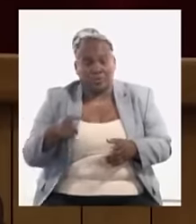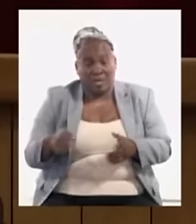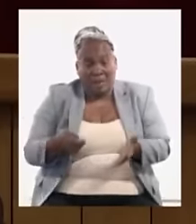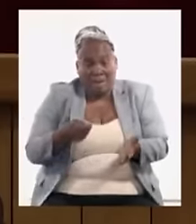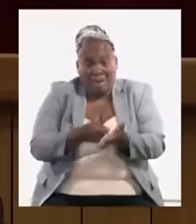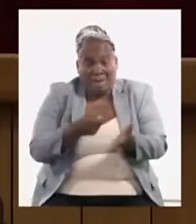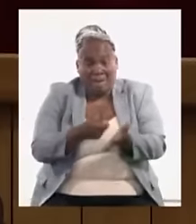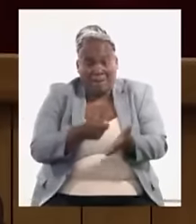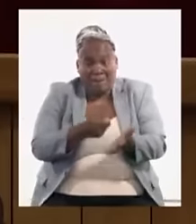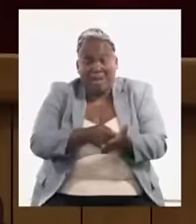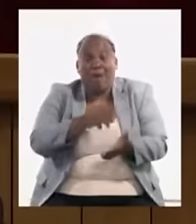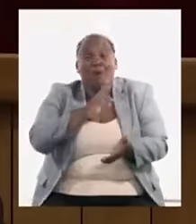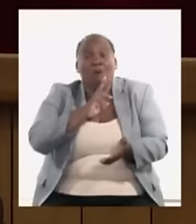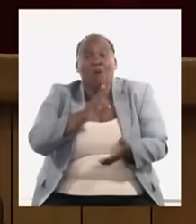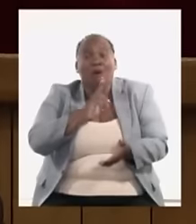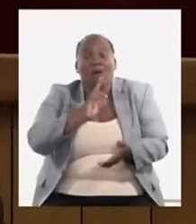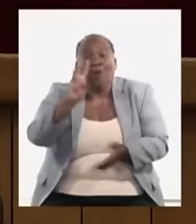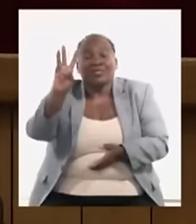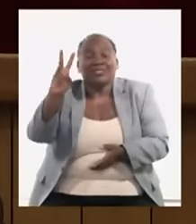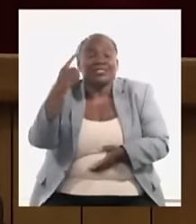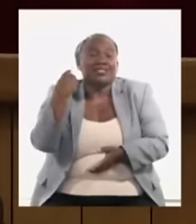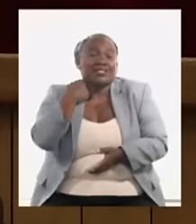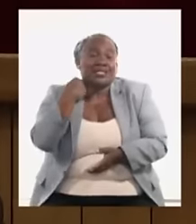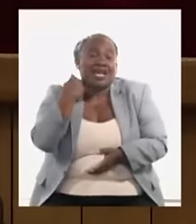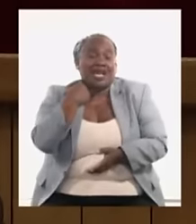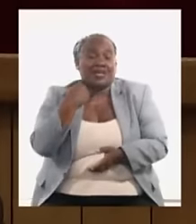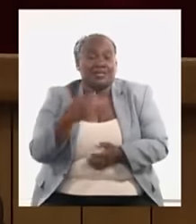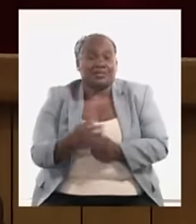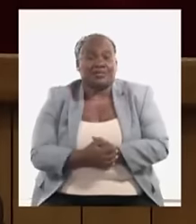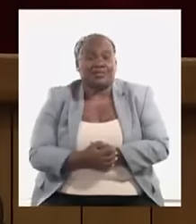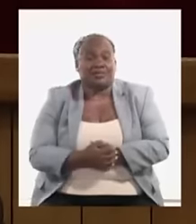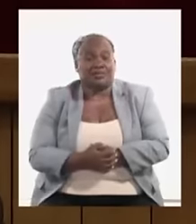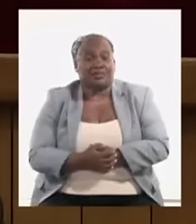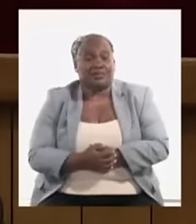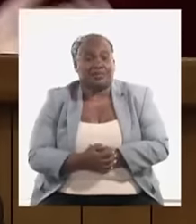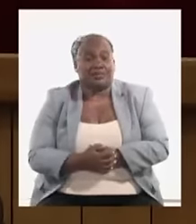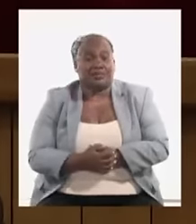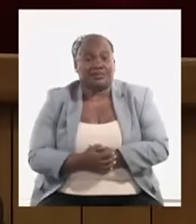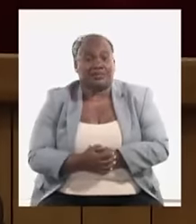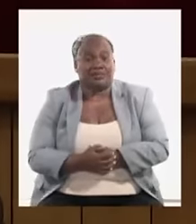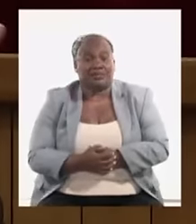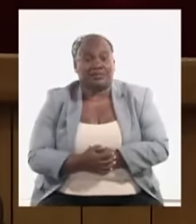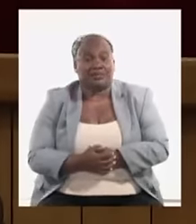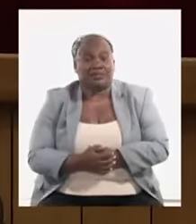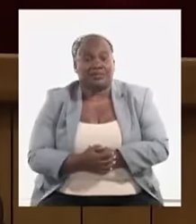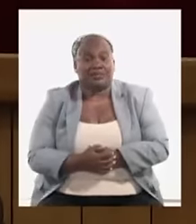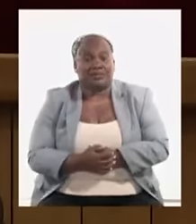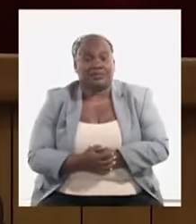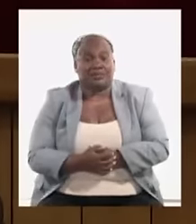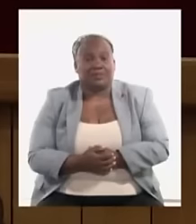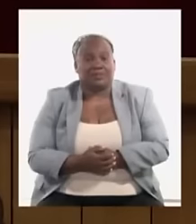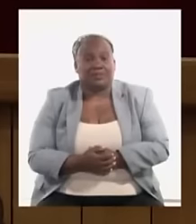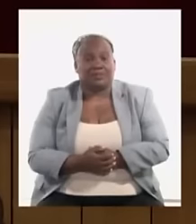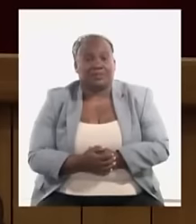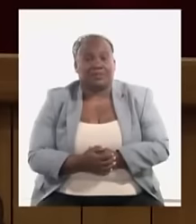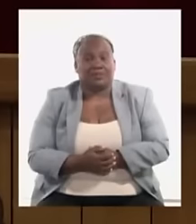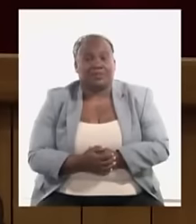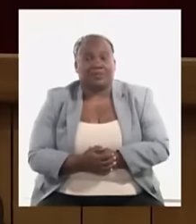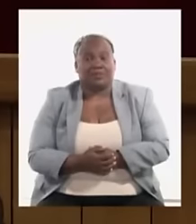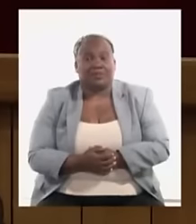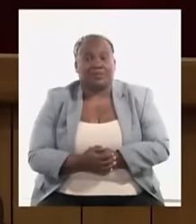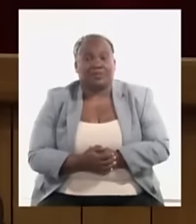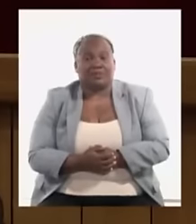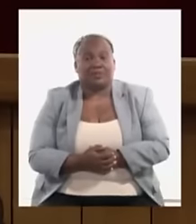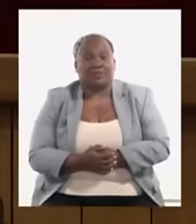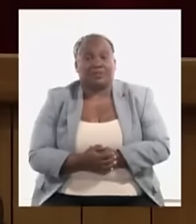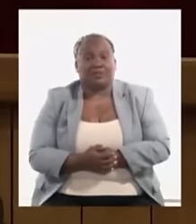el agua de tres años pero nosotros tenemos que buscar la manera de estimular buscar fórmulas para que también se eliminen